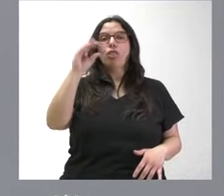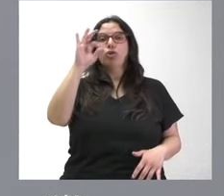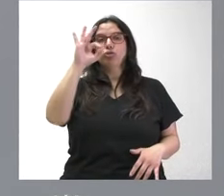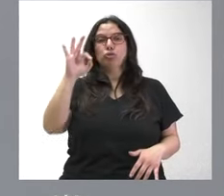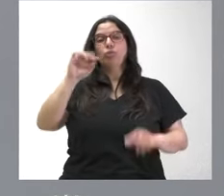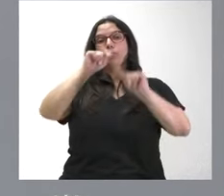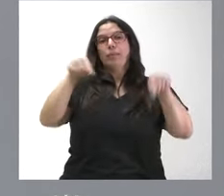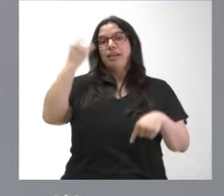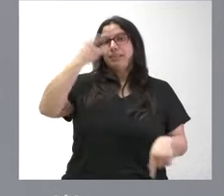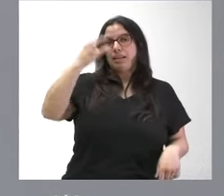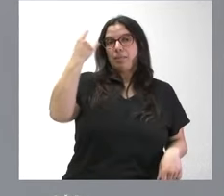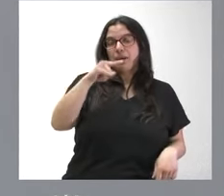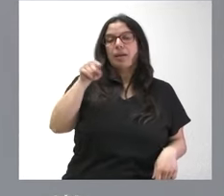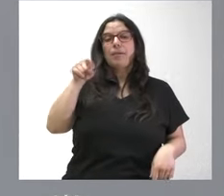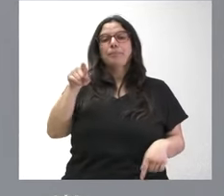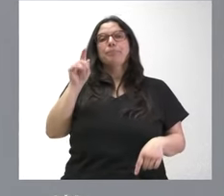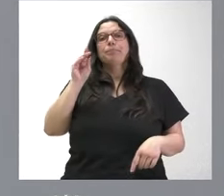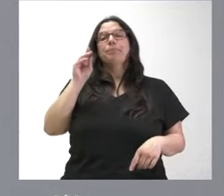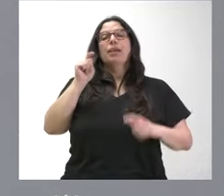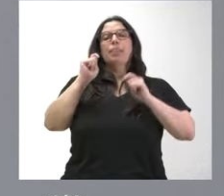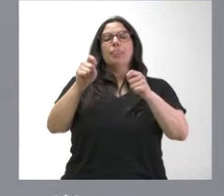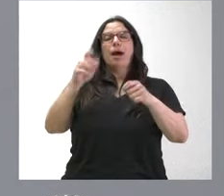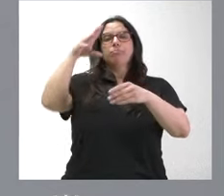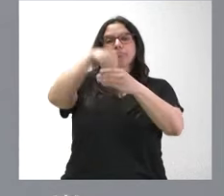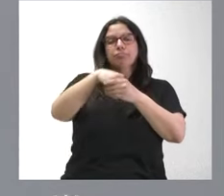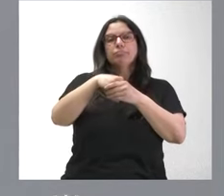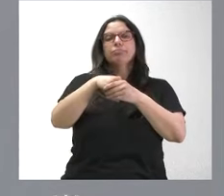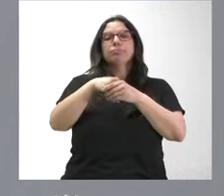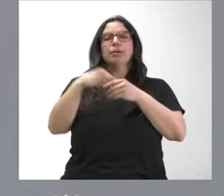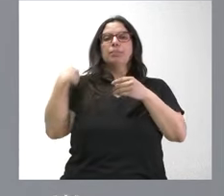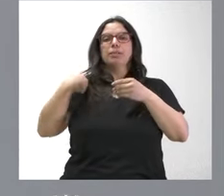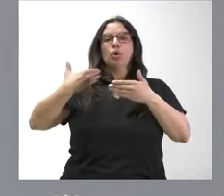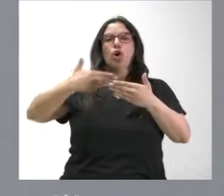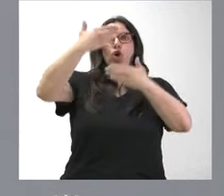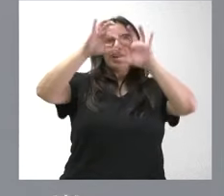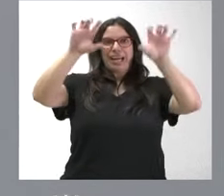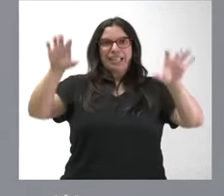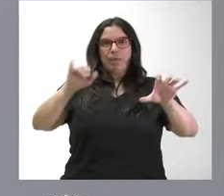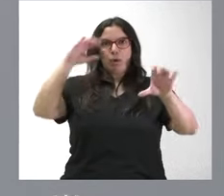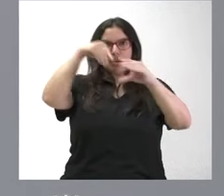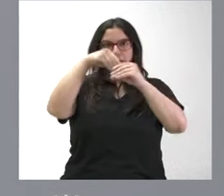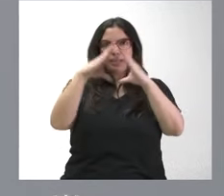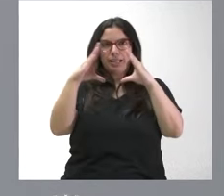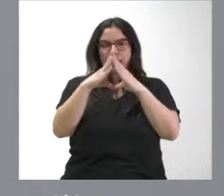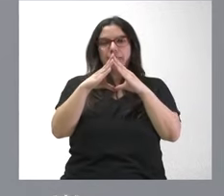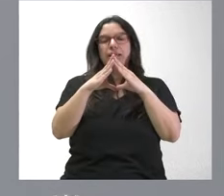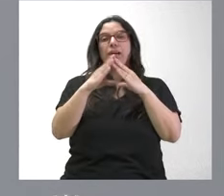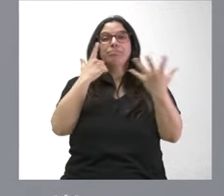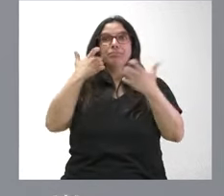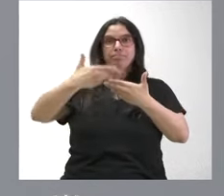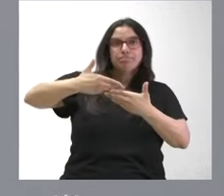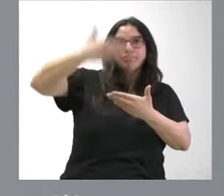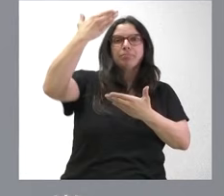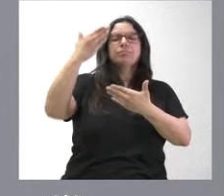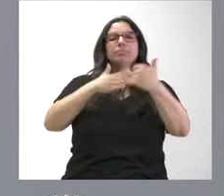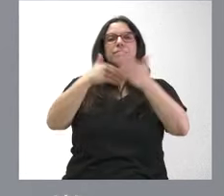Salamanca. Se incluye en esta declaración como partes integrantes el conjunto de retablos que alberga la Iglesia, entre los que destaca el retablo mayor, que es una obra